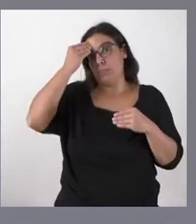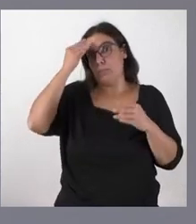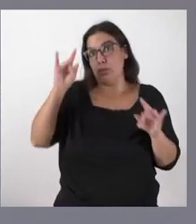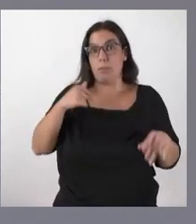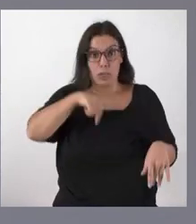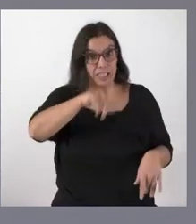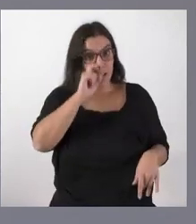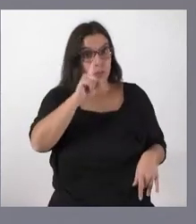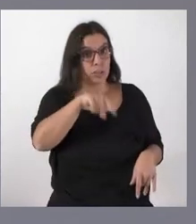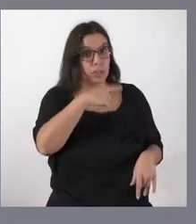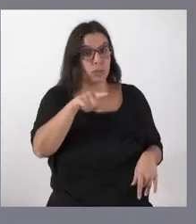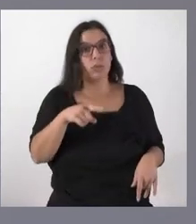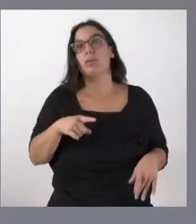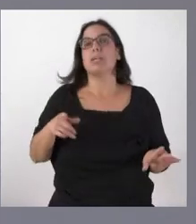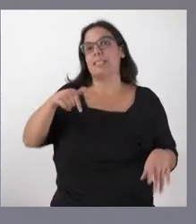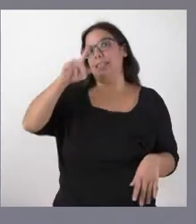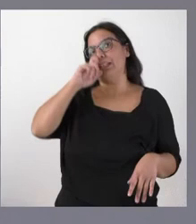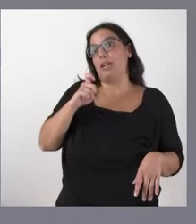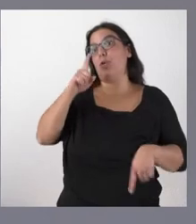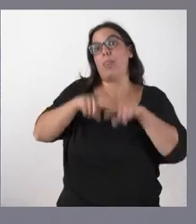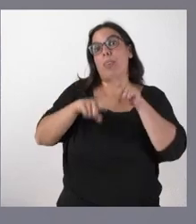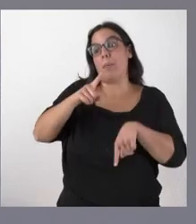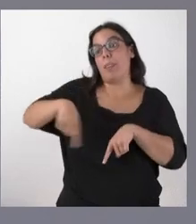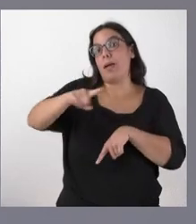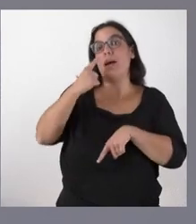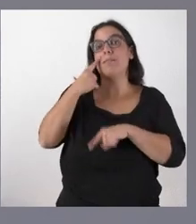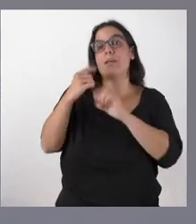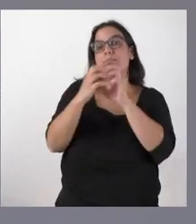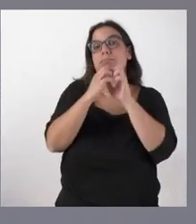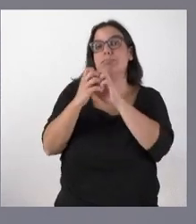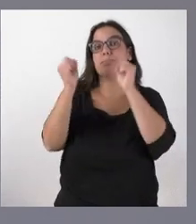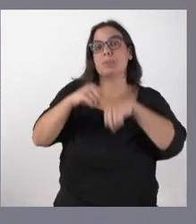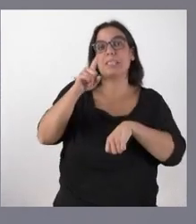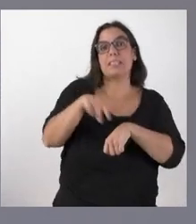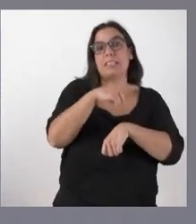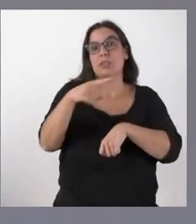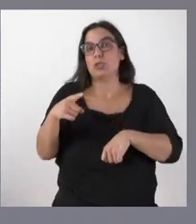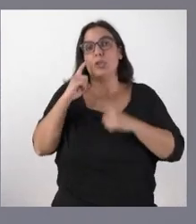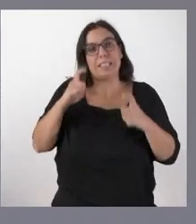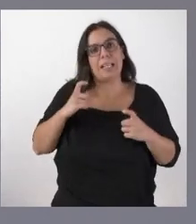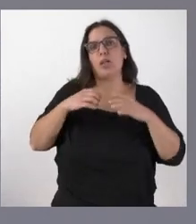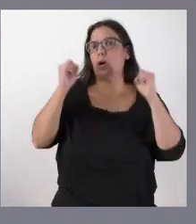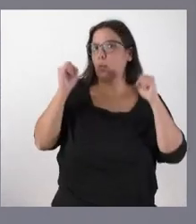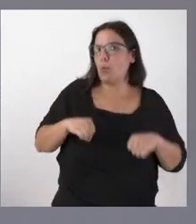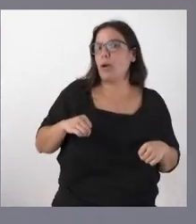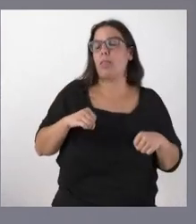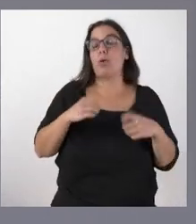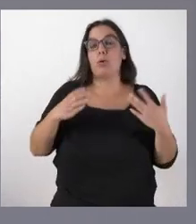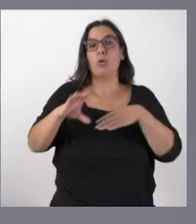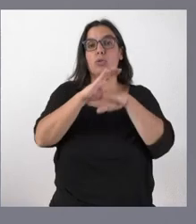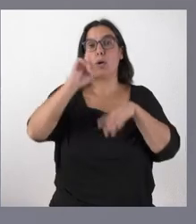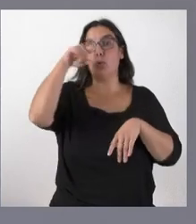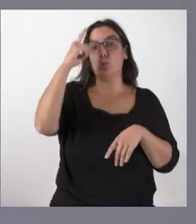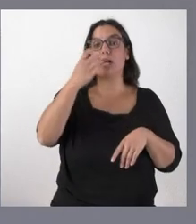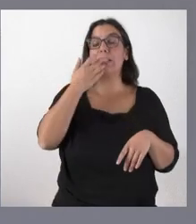habrá festival? Pues lógicamente va a depender de sus trabajos en donde se está buscando siempre el consenso y el acuerdo y la Consejería de Cultura en cuanto